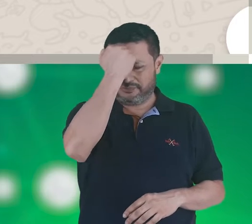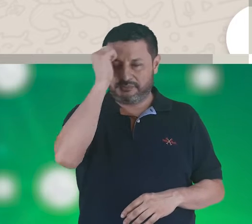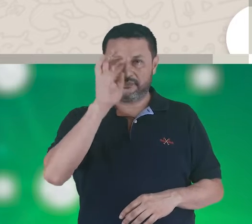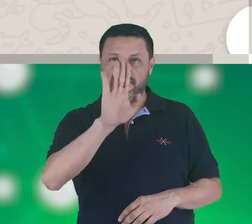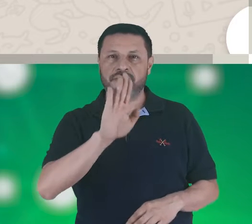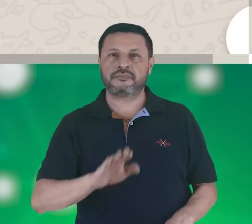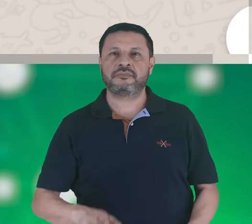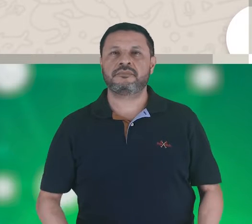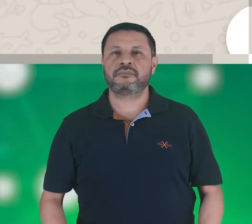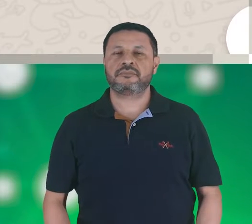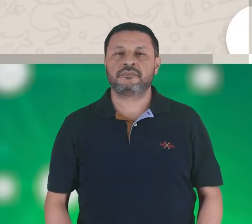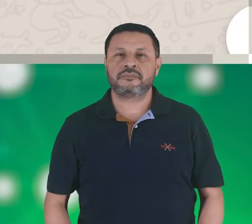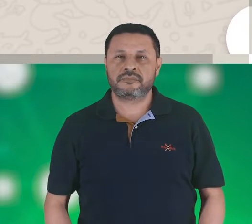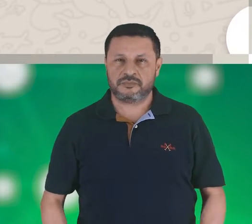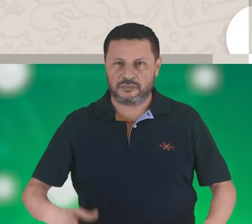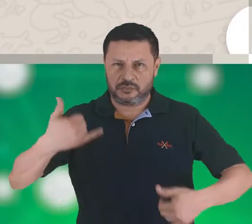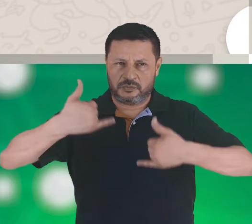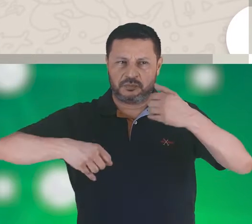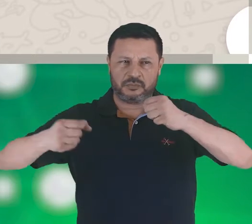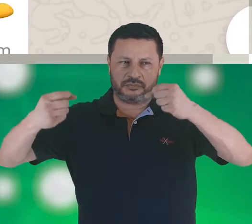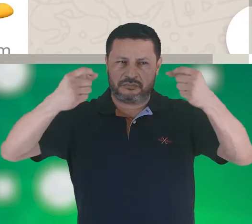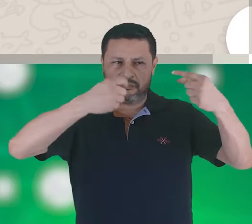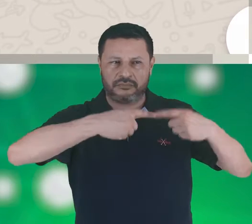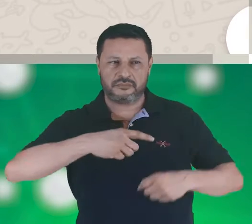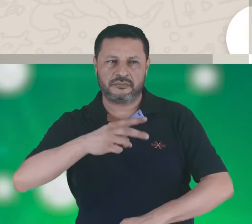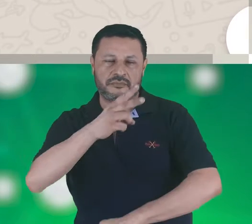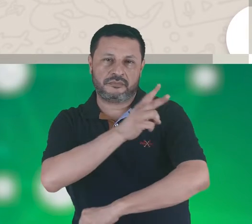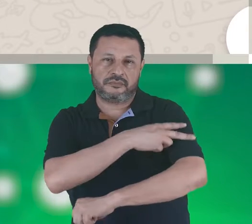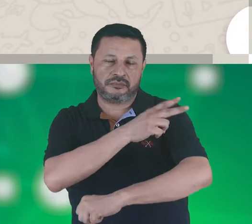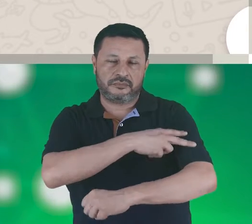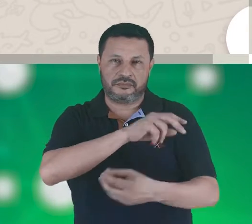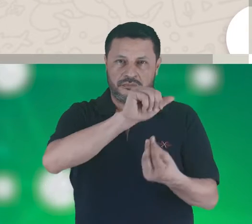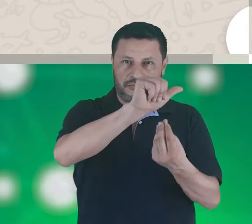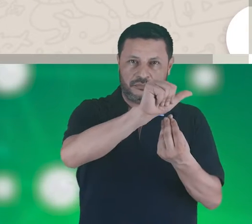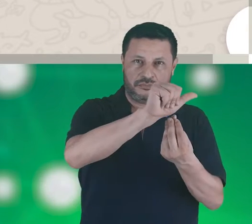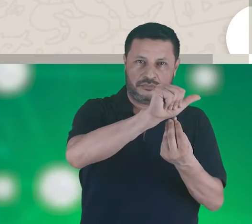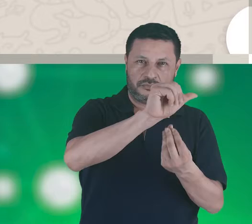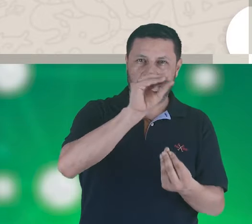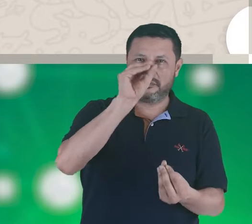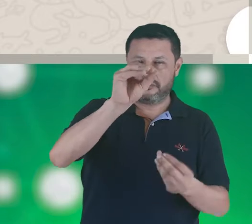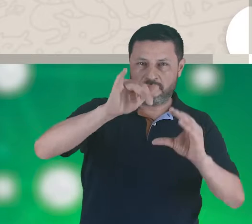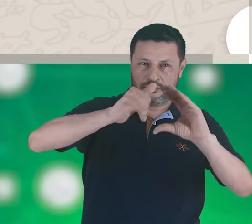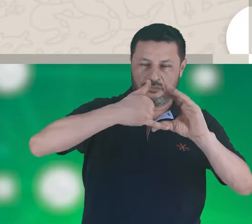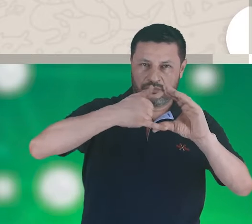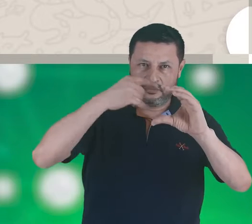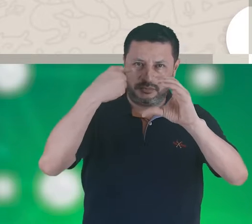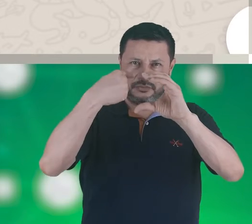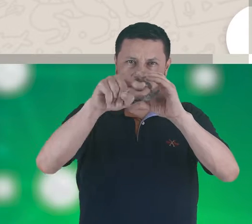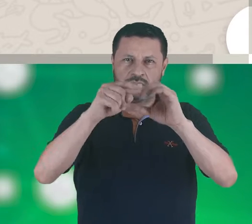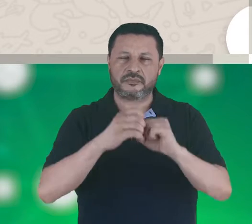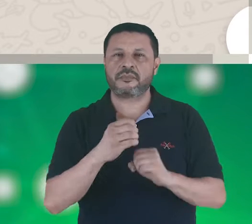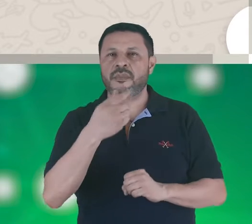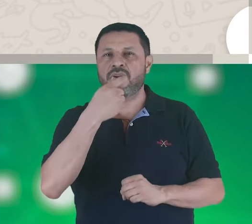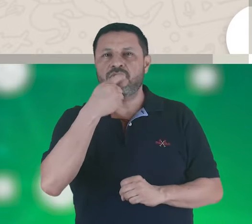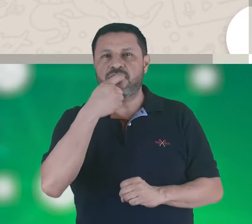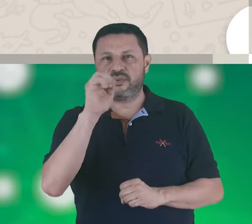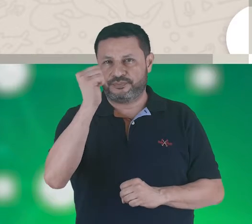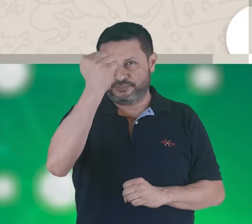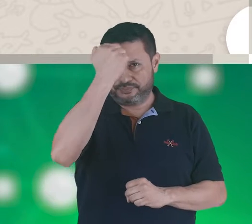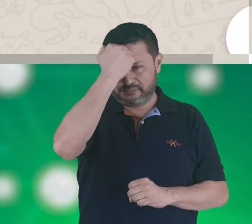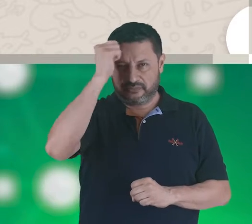partido. Durante el partido, el capitán del equipo A envía un mensaje al juez central,